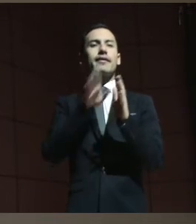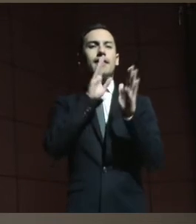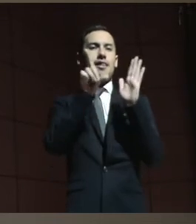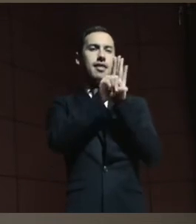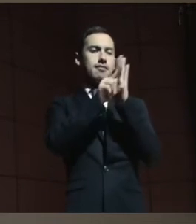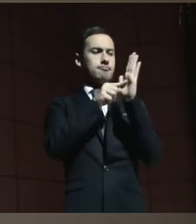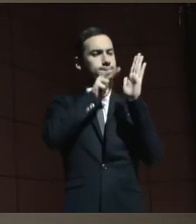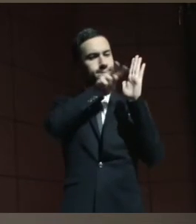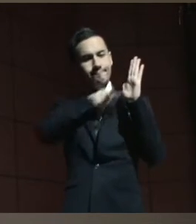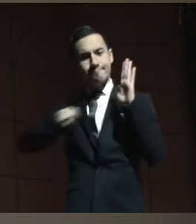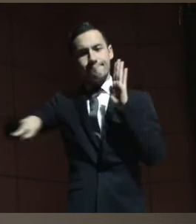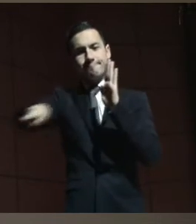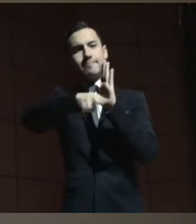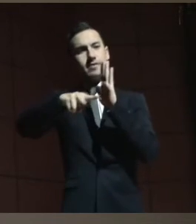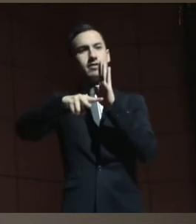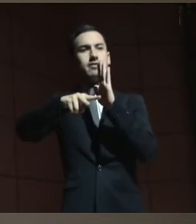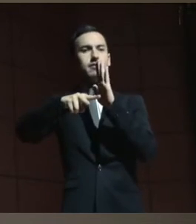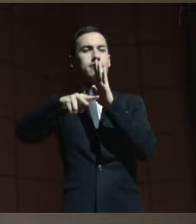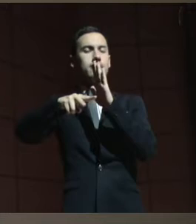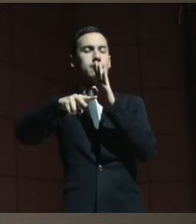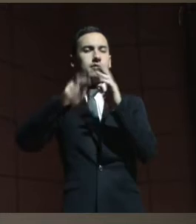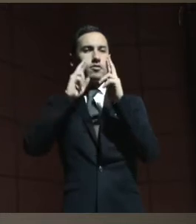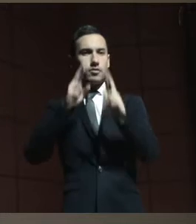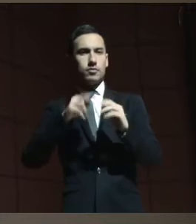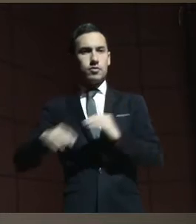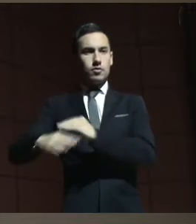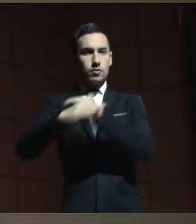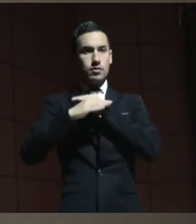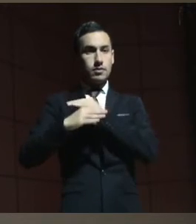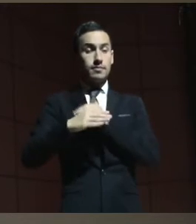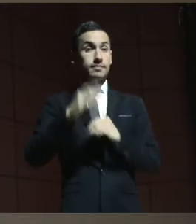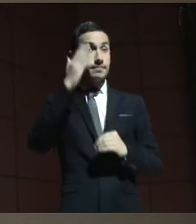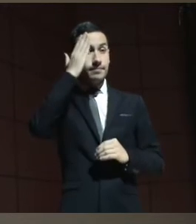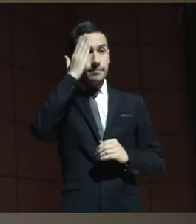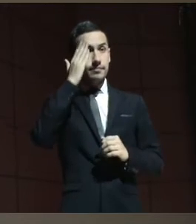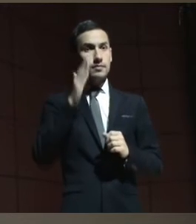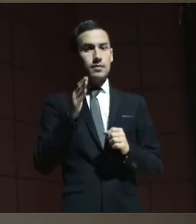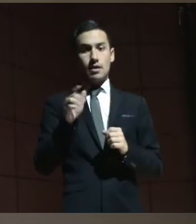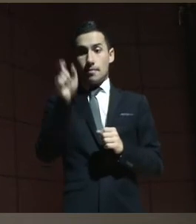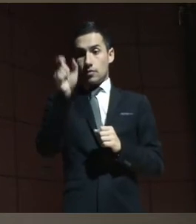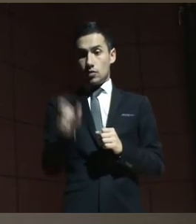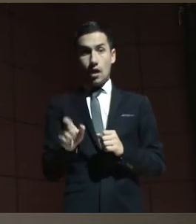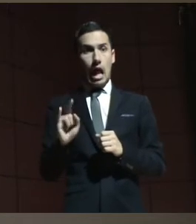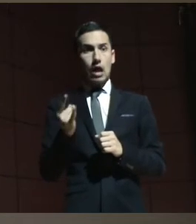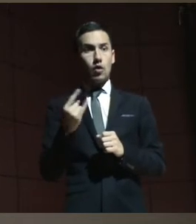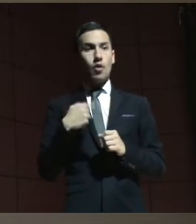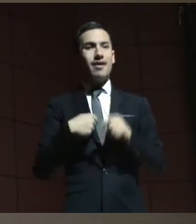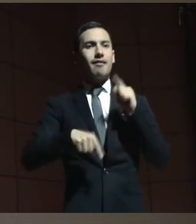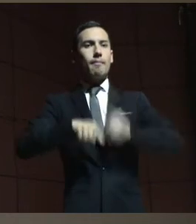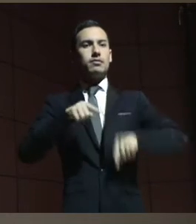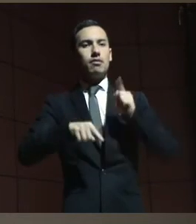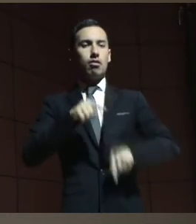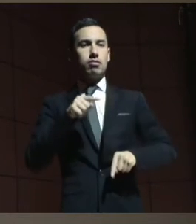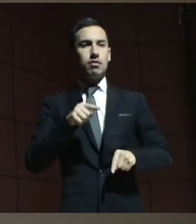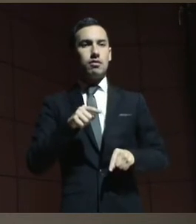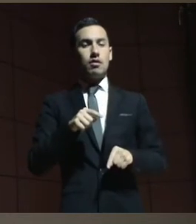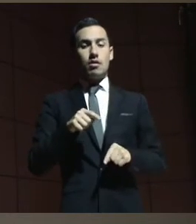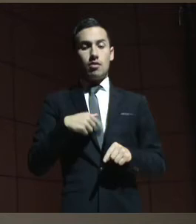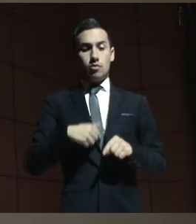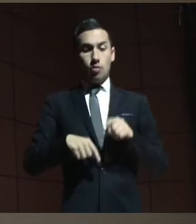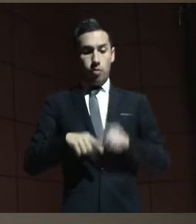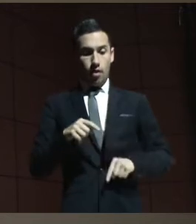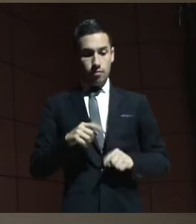Entonces, el desplazamiento es, ante la díada, incapacidad, titularidad de